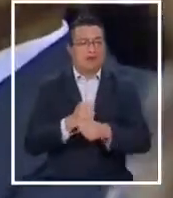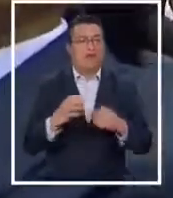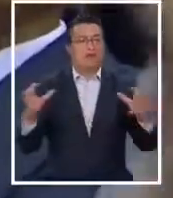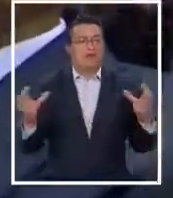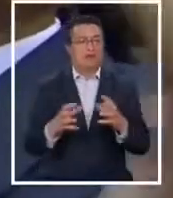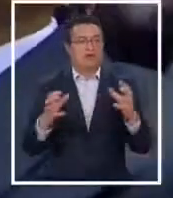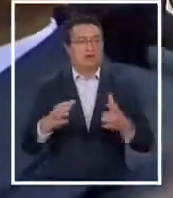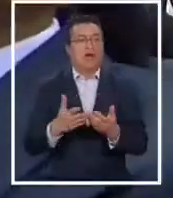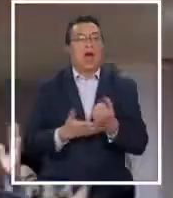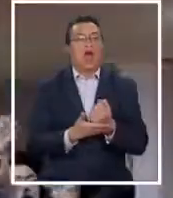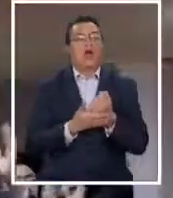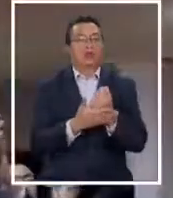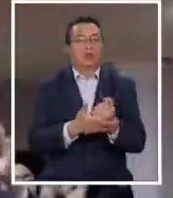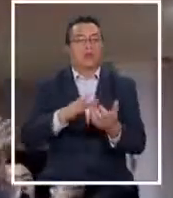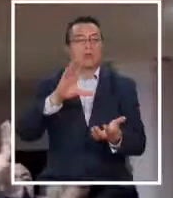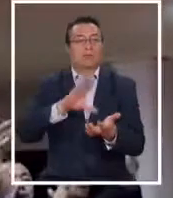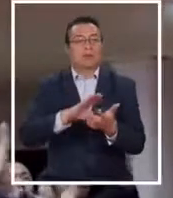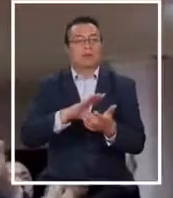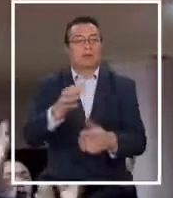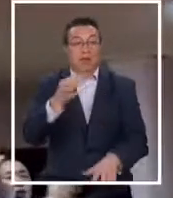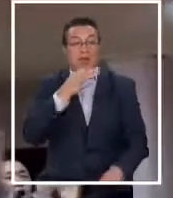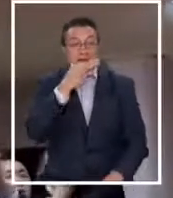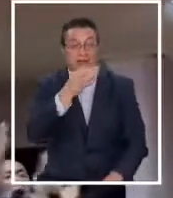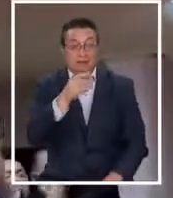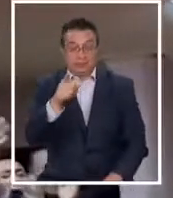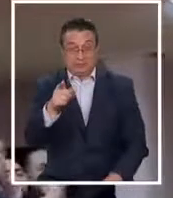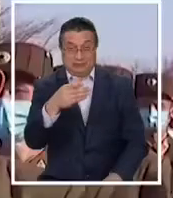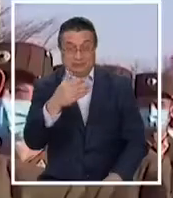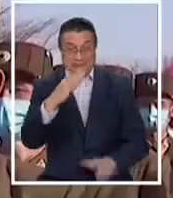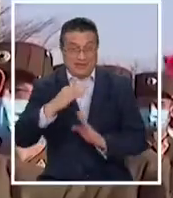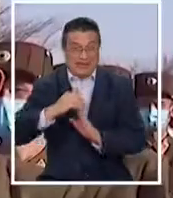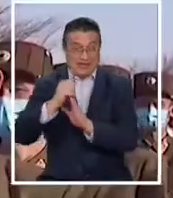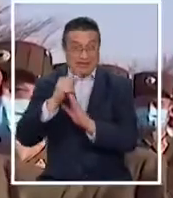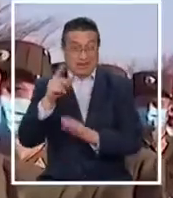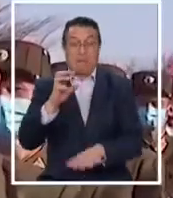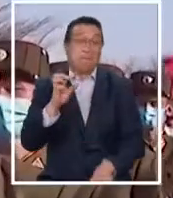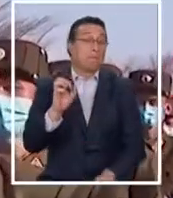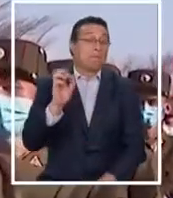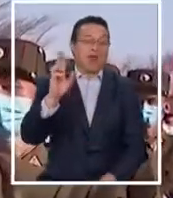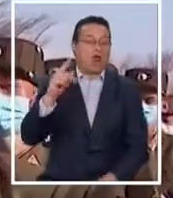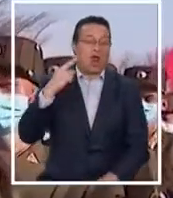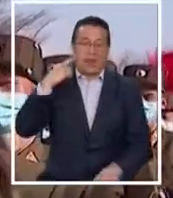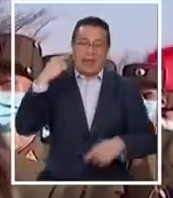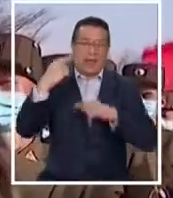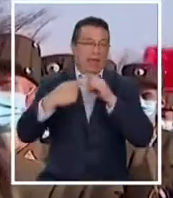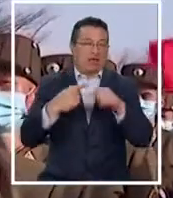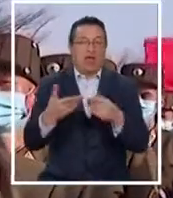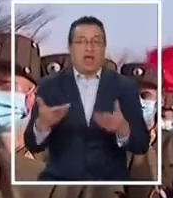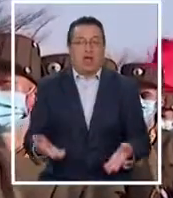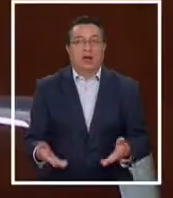ayudar al país, que en palabras de Kim Jong-un, atraviesa el peor momento de su historia.